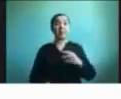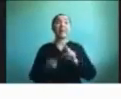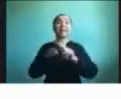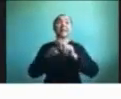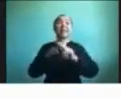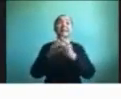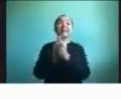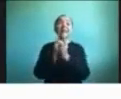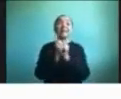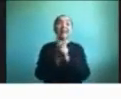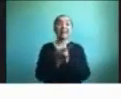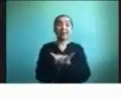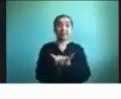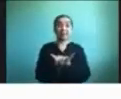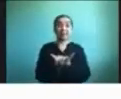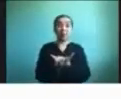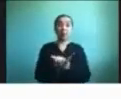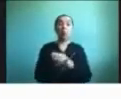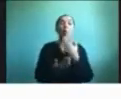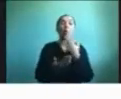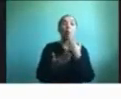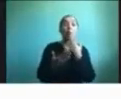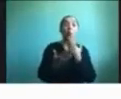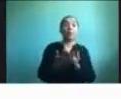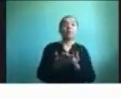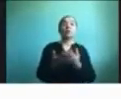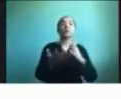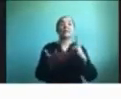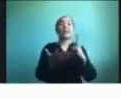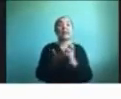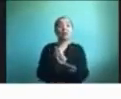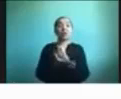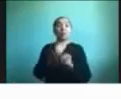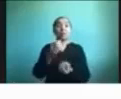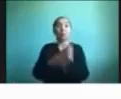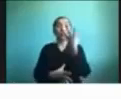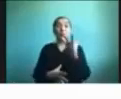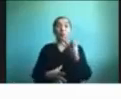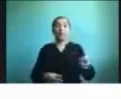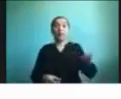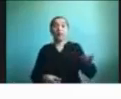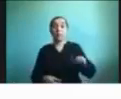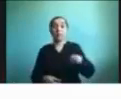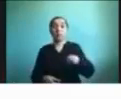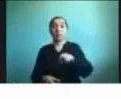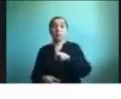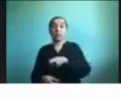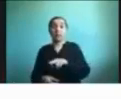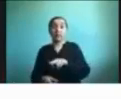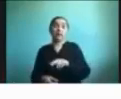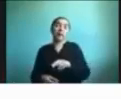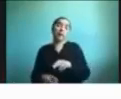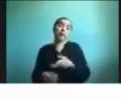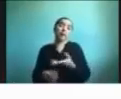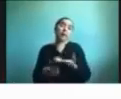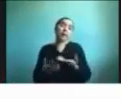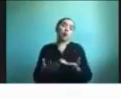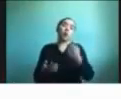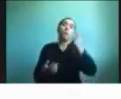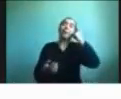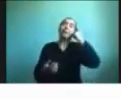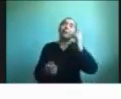y cuando ya hayamos logrado establecer una nueva rutina a un nivel básico obviamente no esperemos hacer